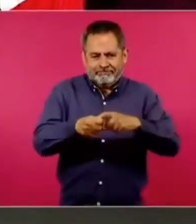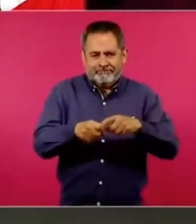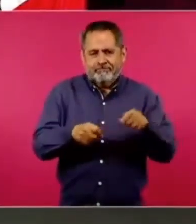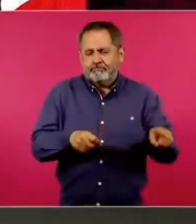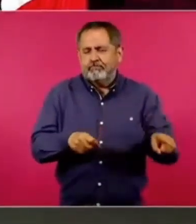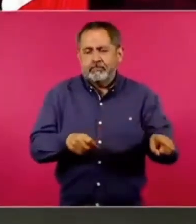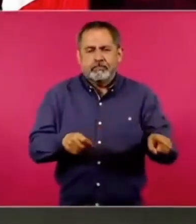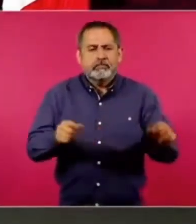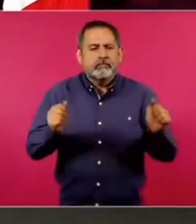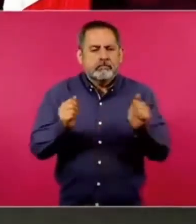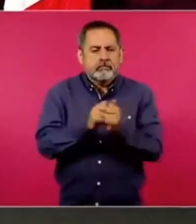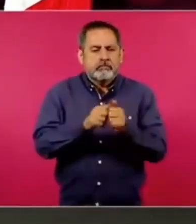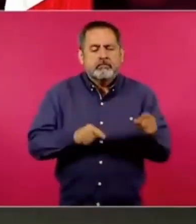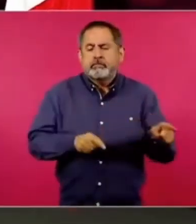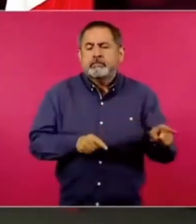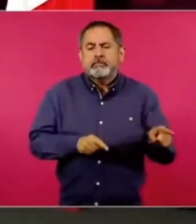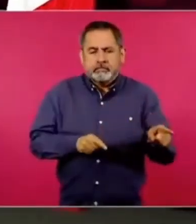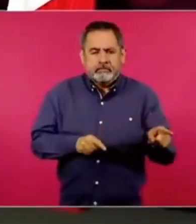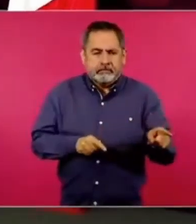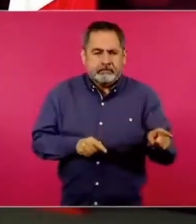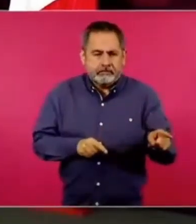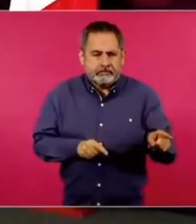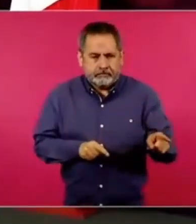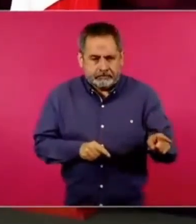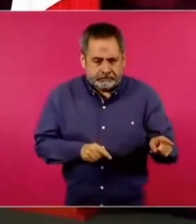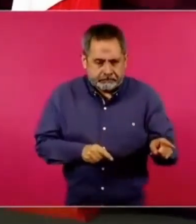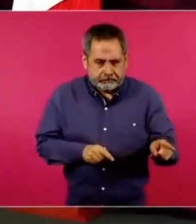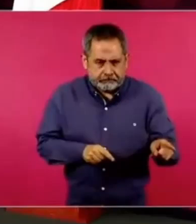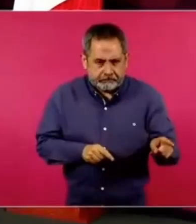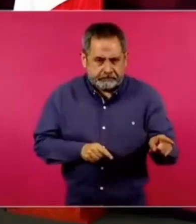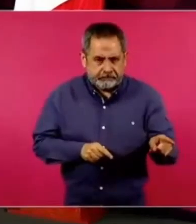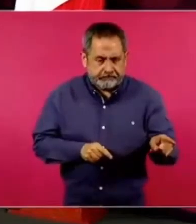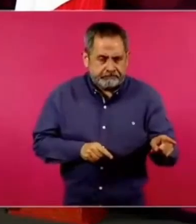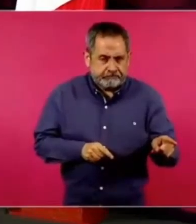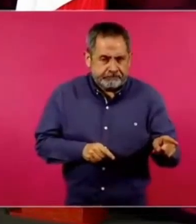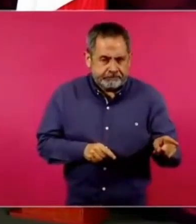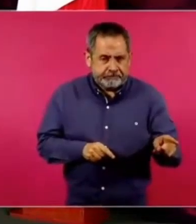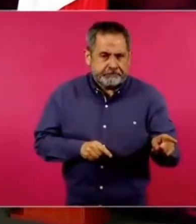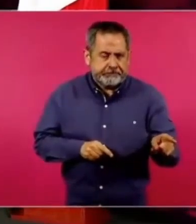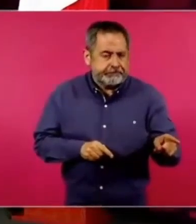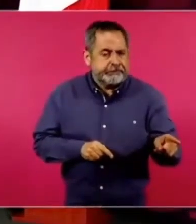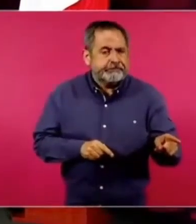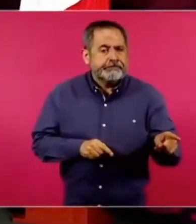un bloque de